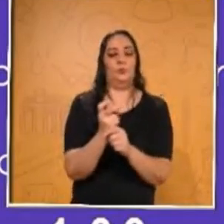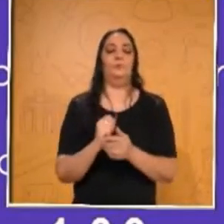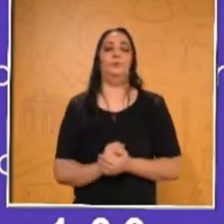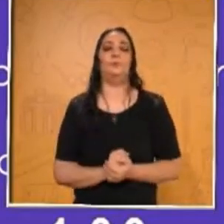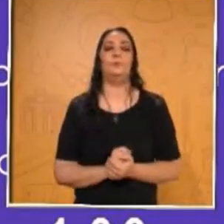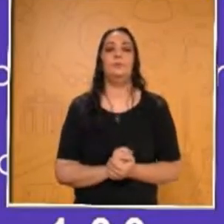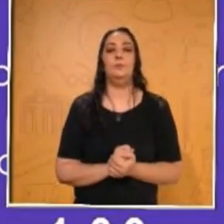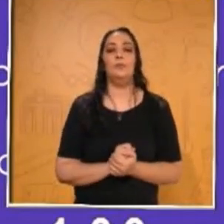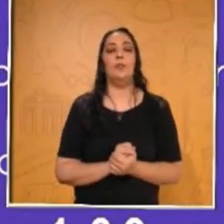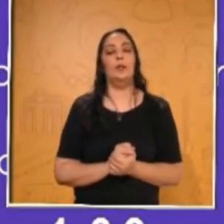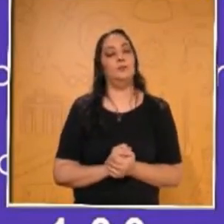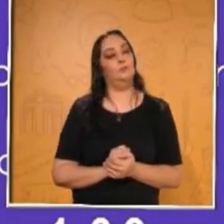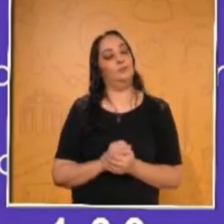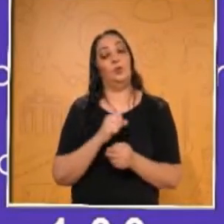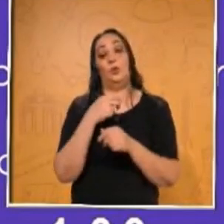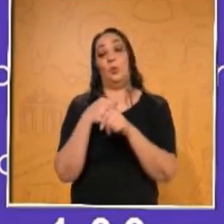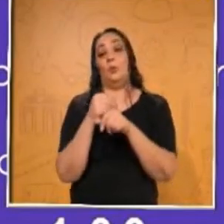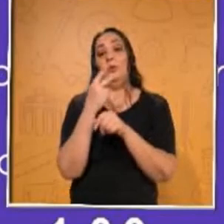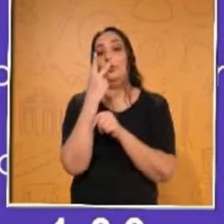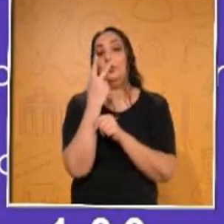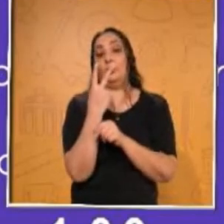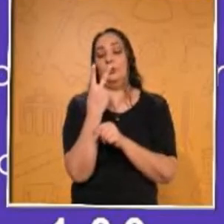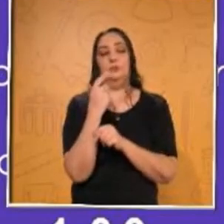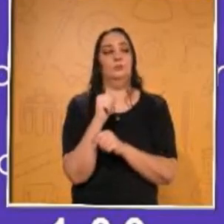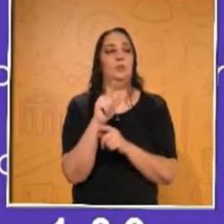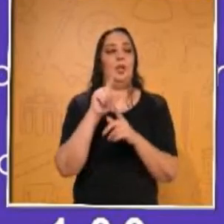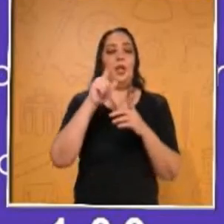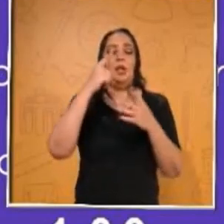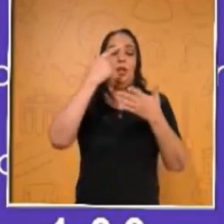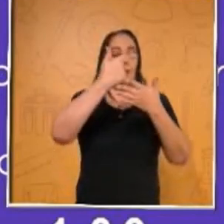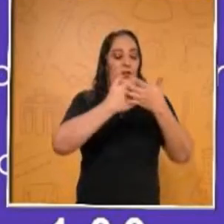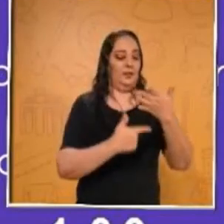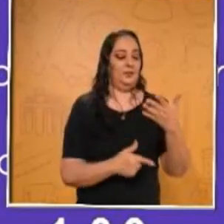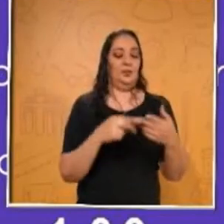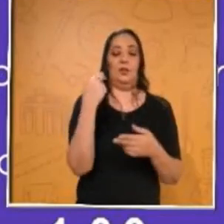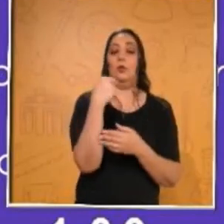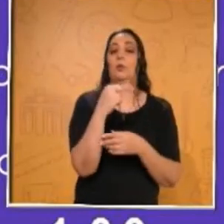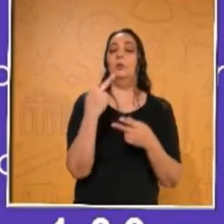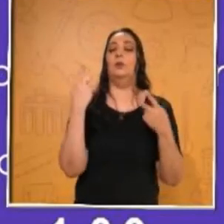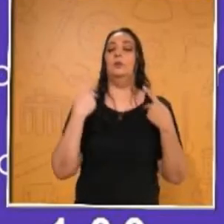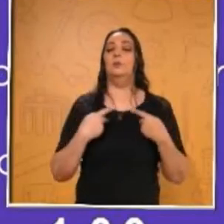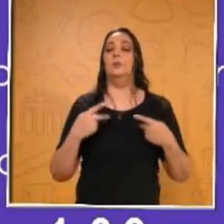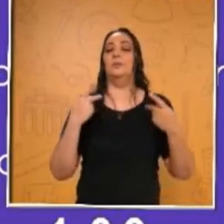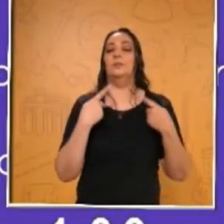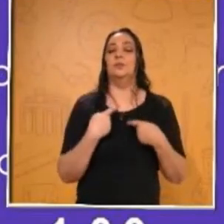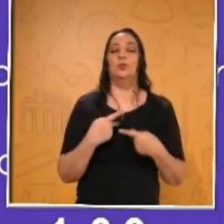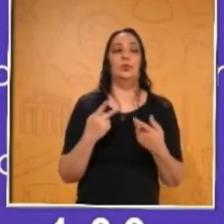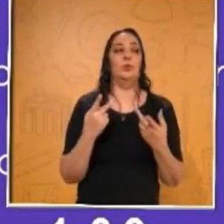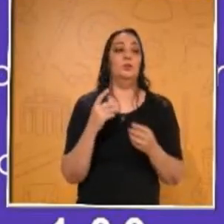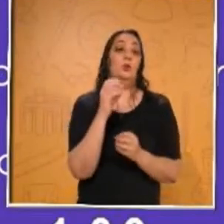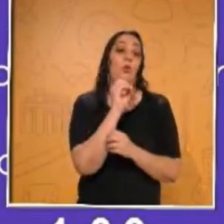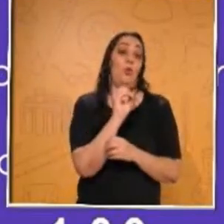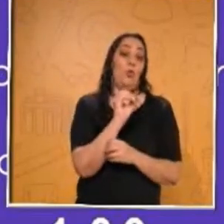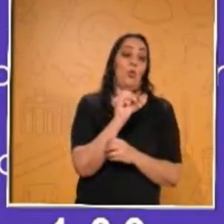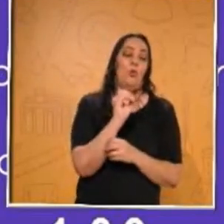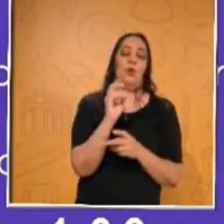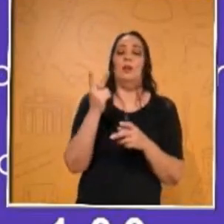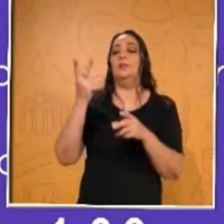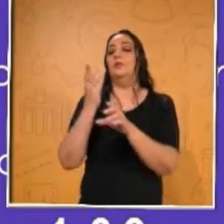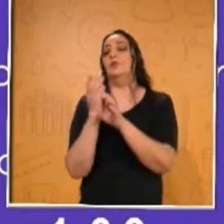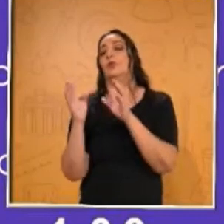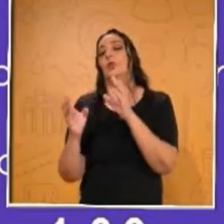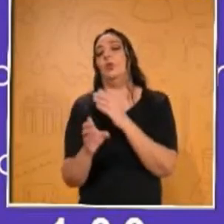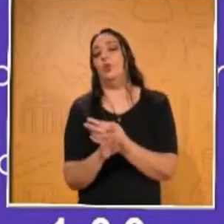El siguiente paso es el número dos. Lista con el nombre de las personas o los sucesos